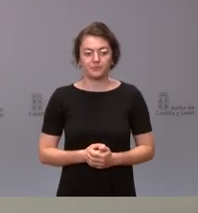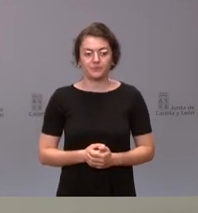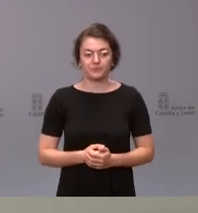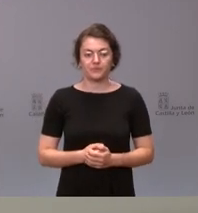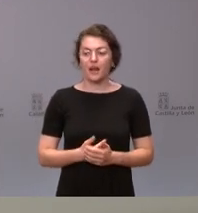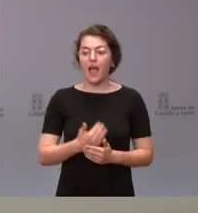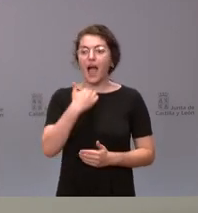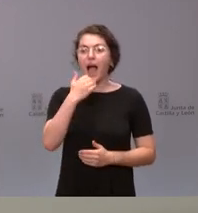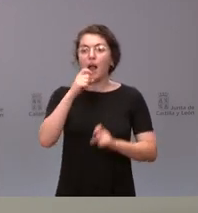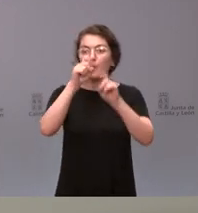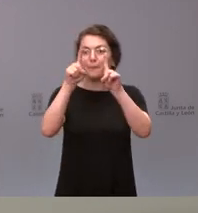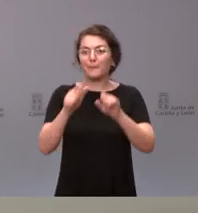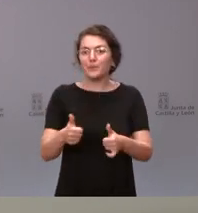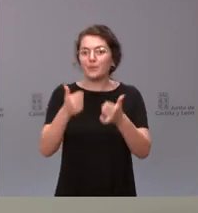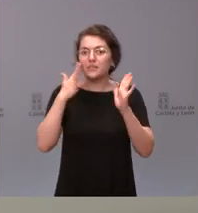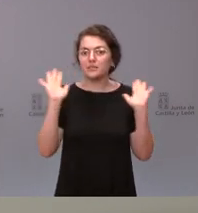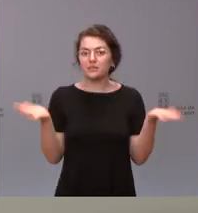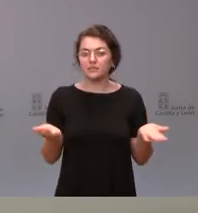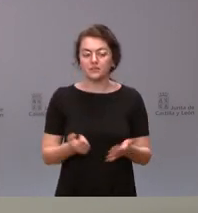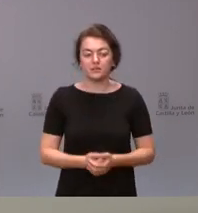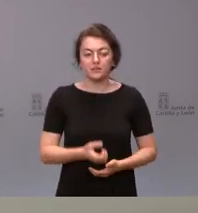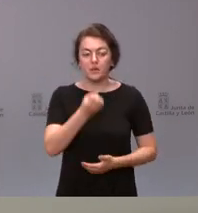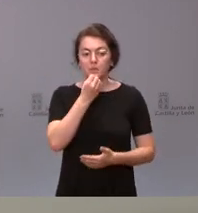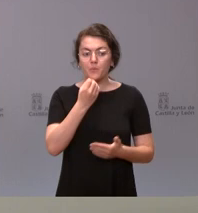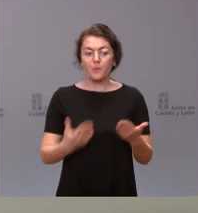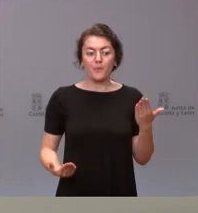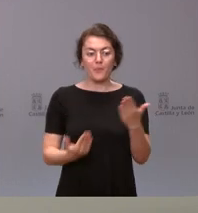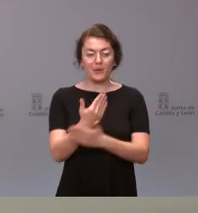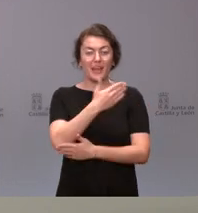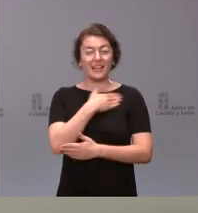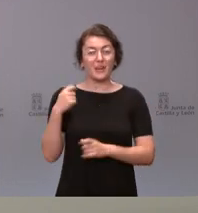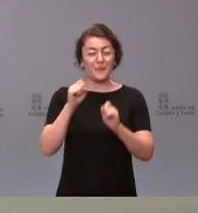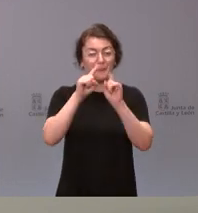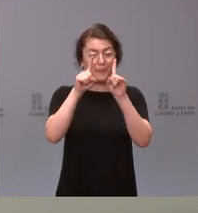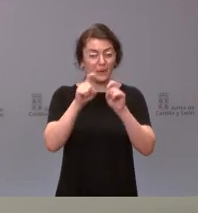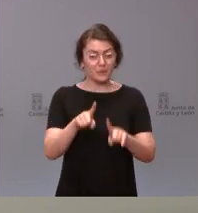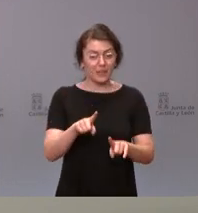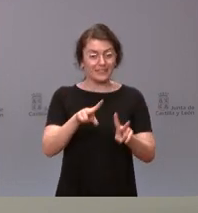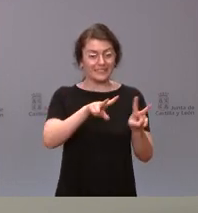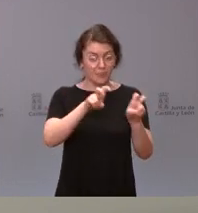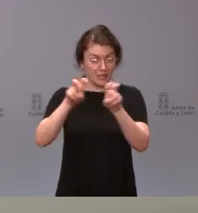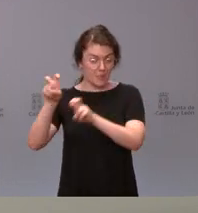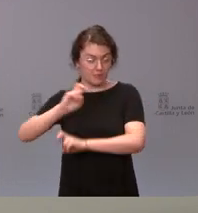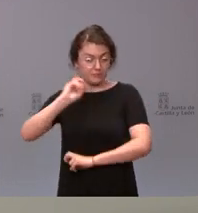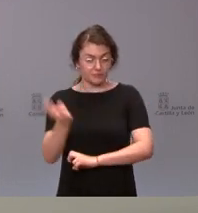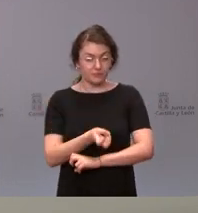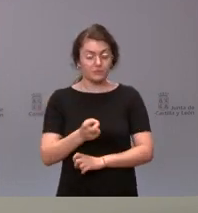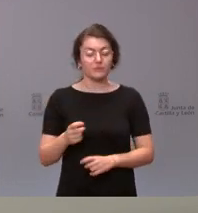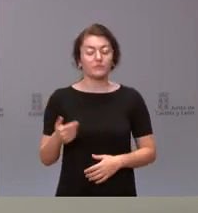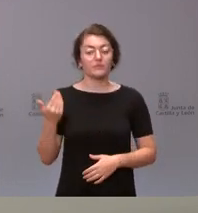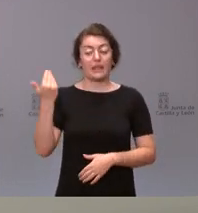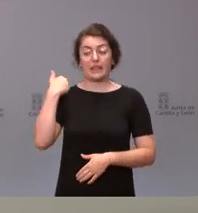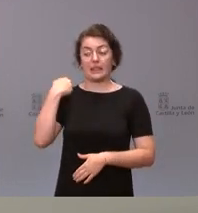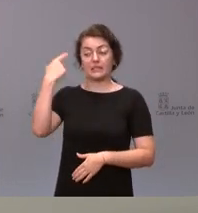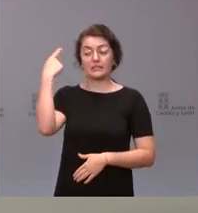¿Alguna pregunta más? Sí, le quería preguntar, buenos días, sobre varias cuestiones. Acabamos de conocer